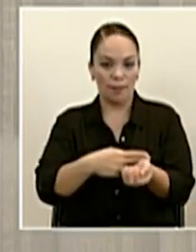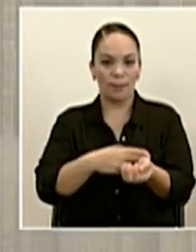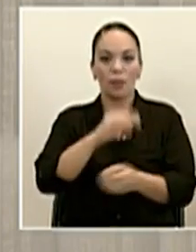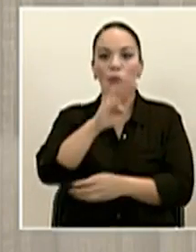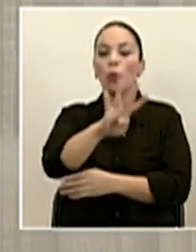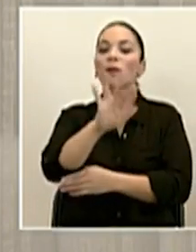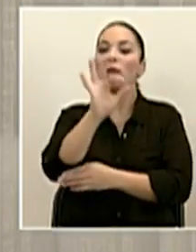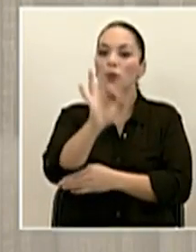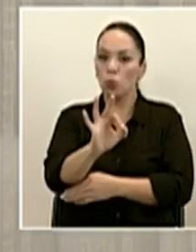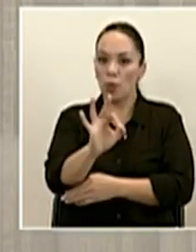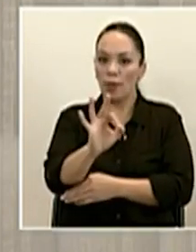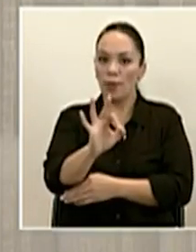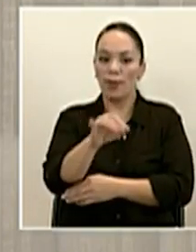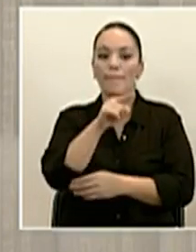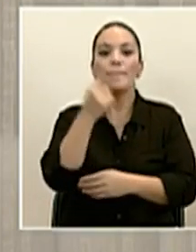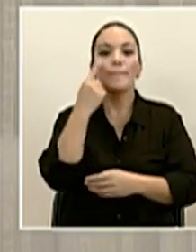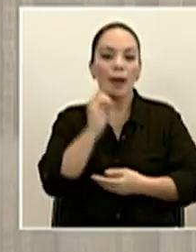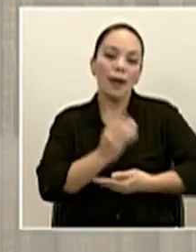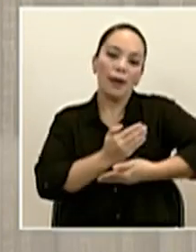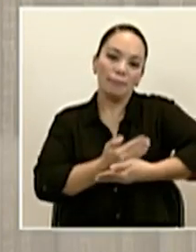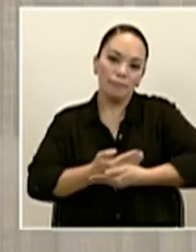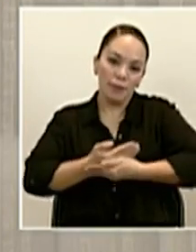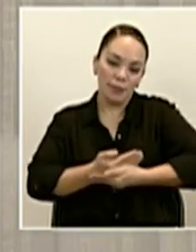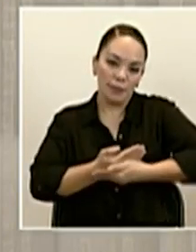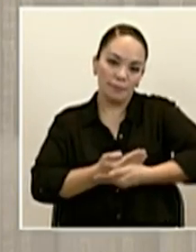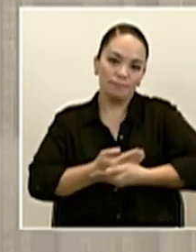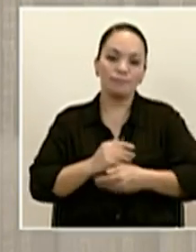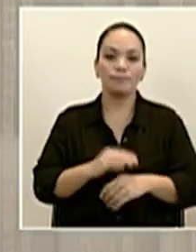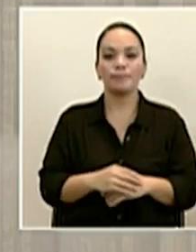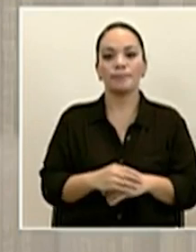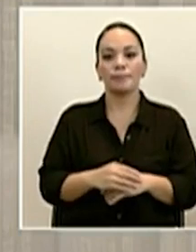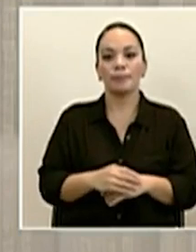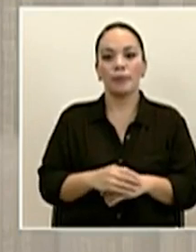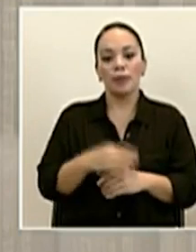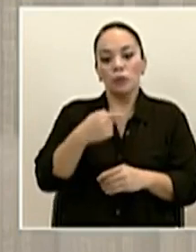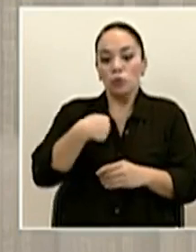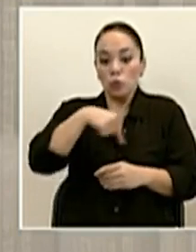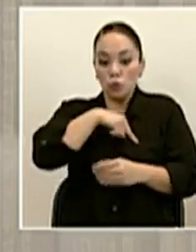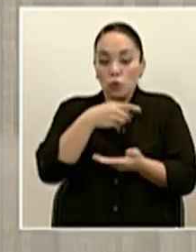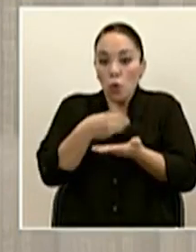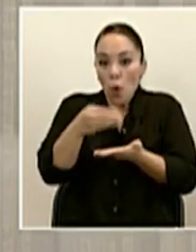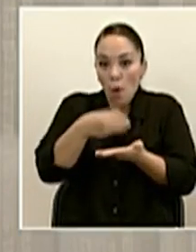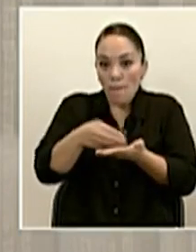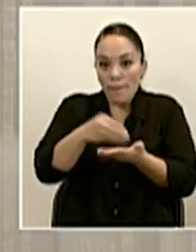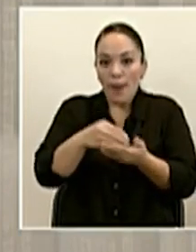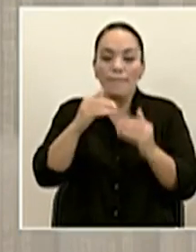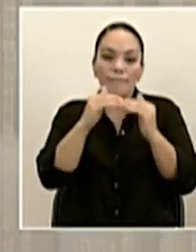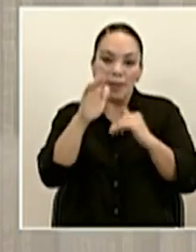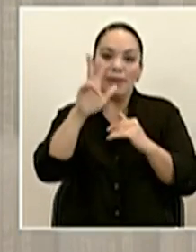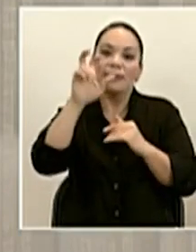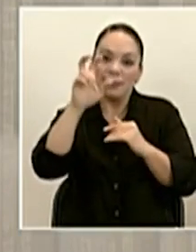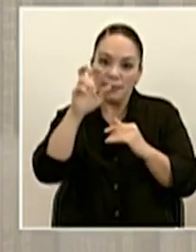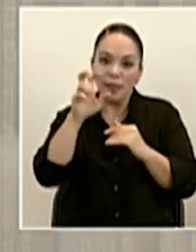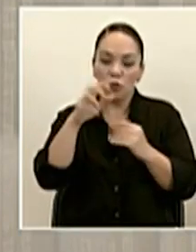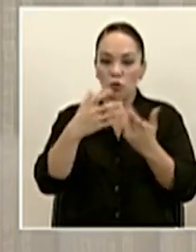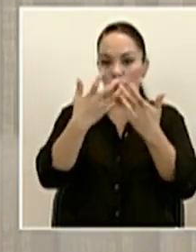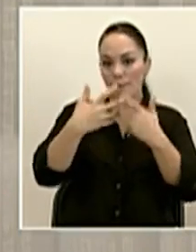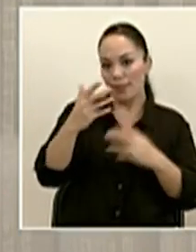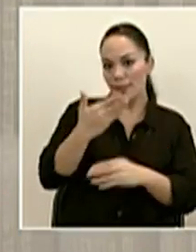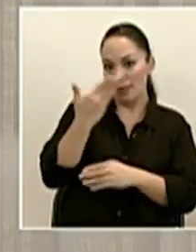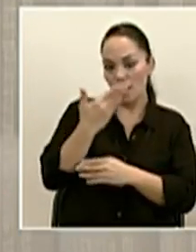49 son para neonatos. De las compras que hemos hecho de más de 300 ventiladores mecánicos,